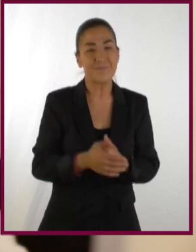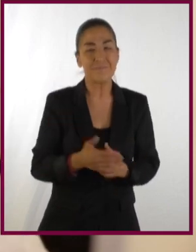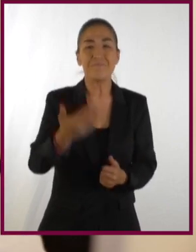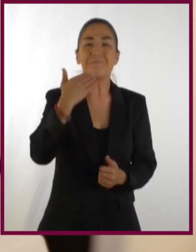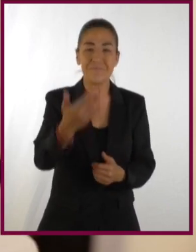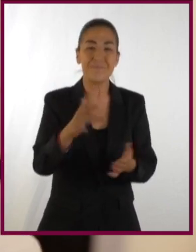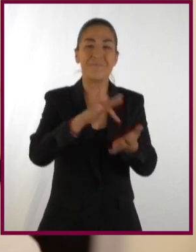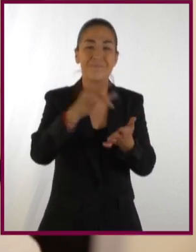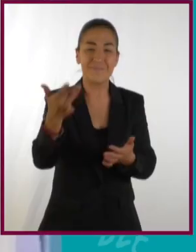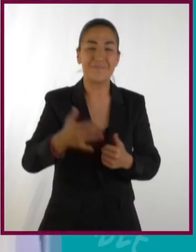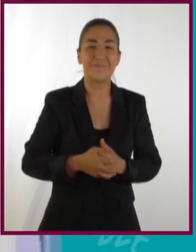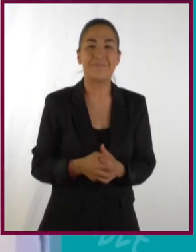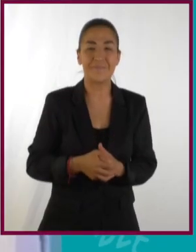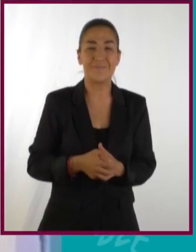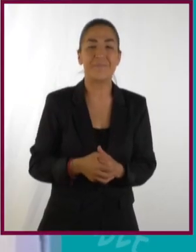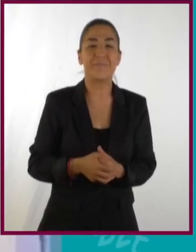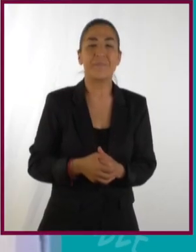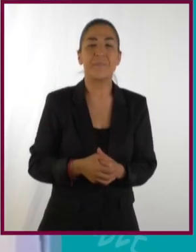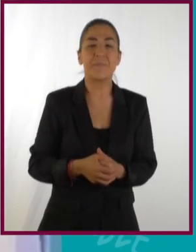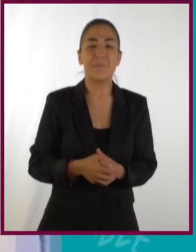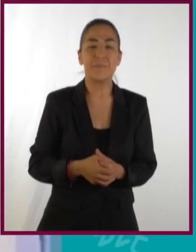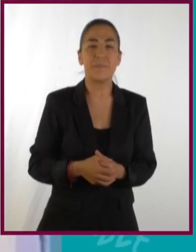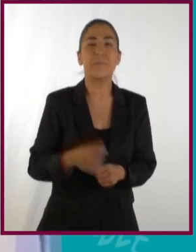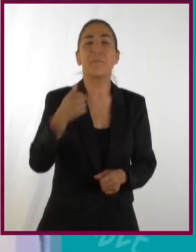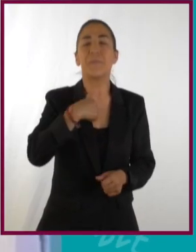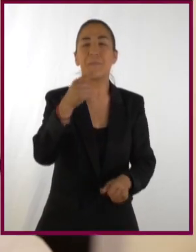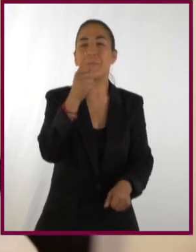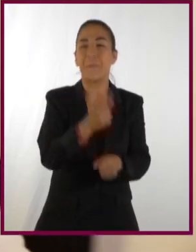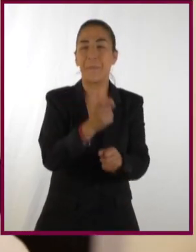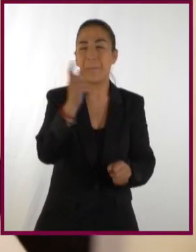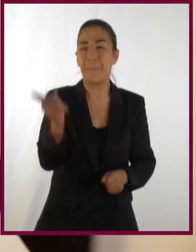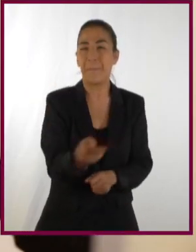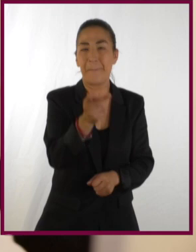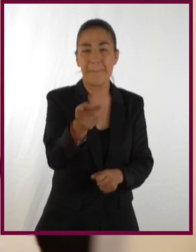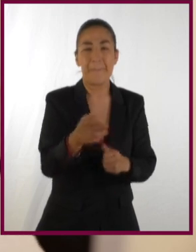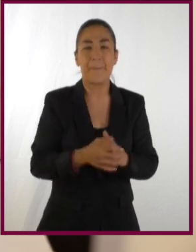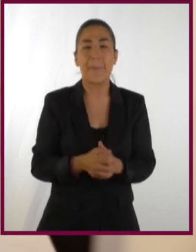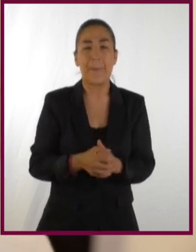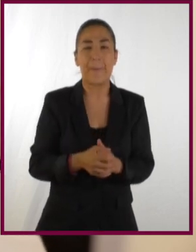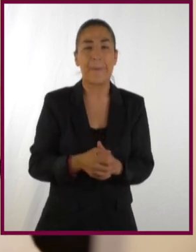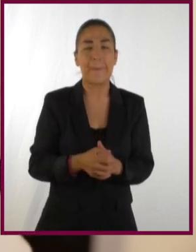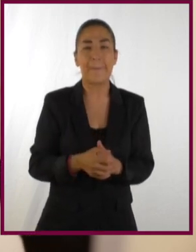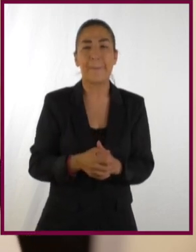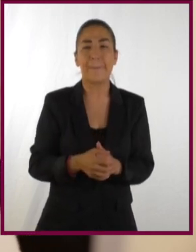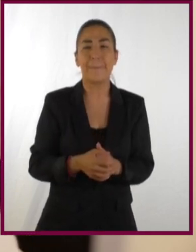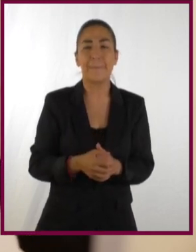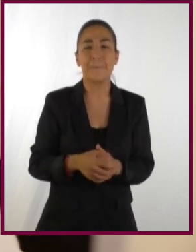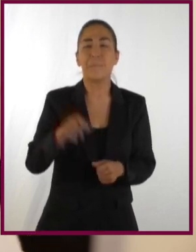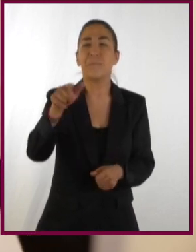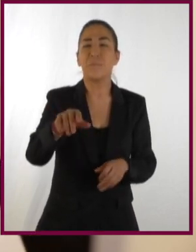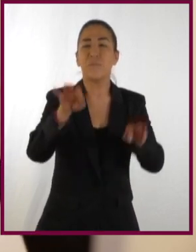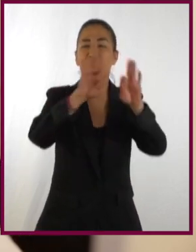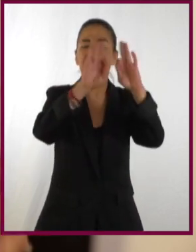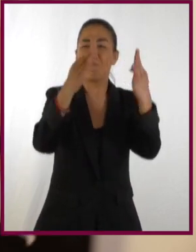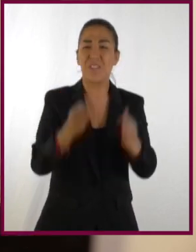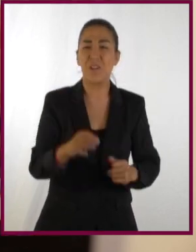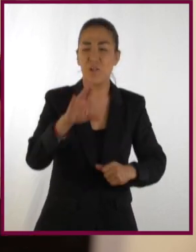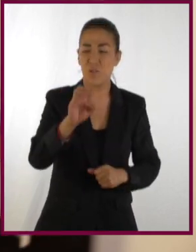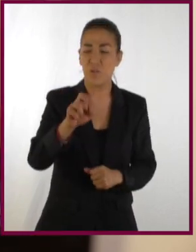Superior de la Ciudad de México. ¿Qué tal Edith? ¿Cómo estás? Hola, muy bien, gracias. Perfecto. Mi primer pregunta es, ¿qué